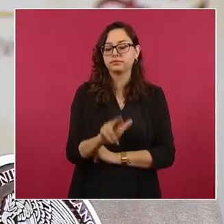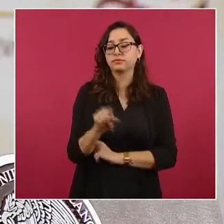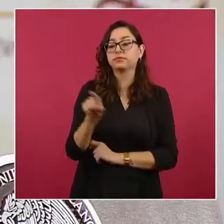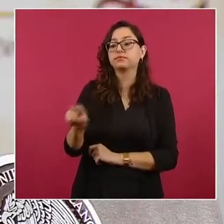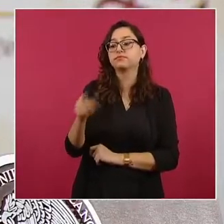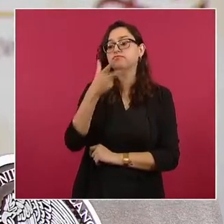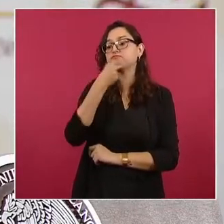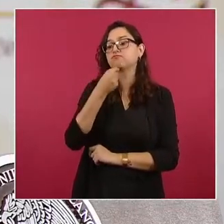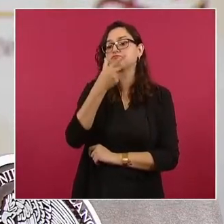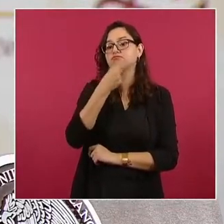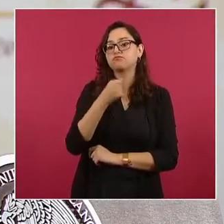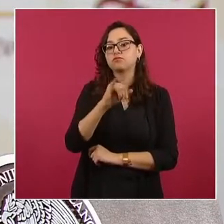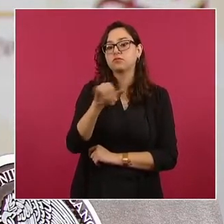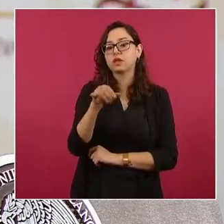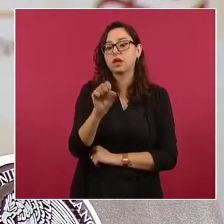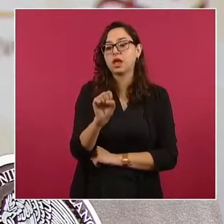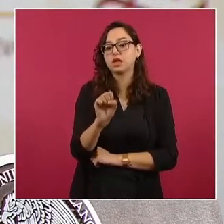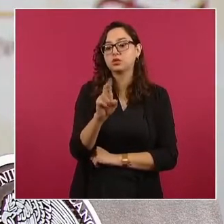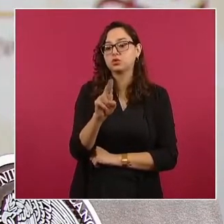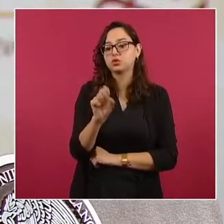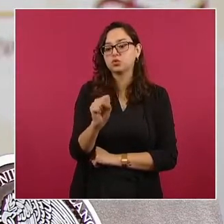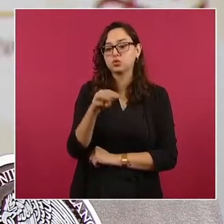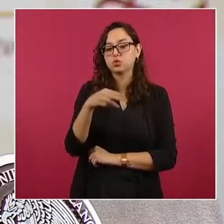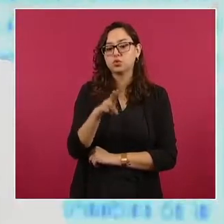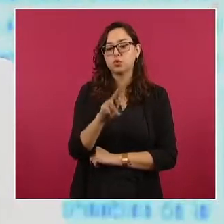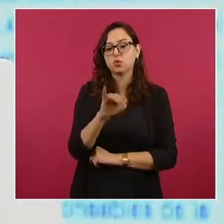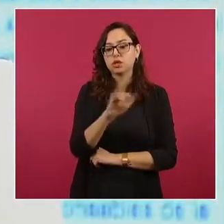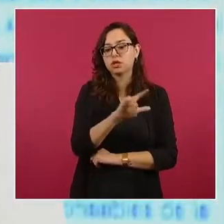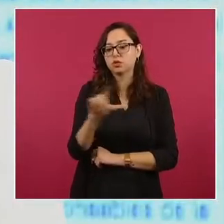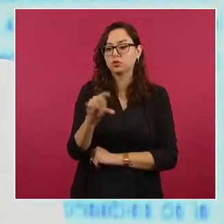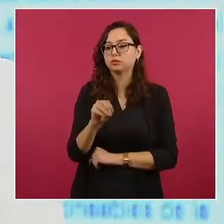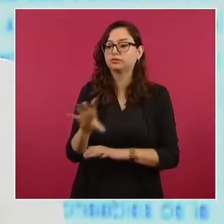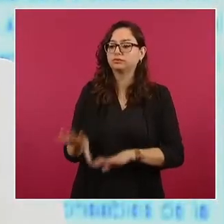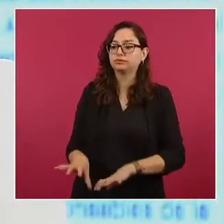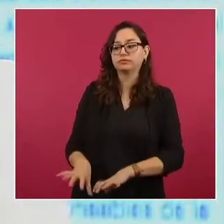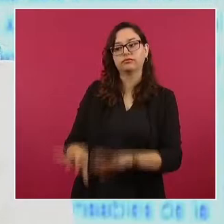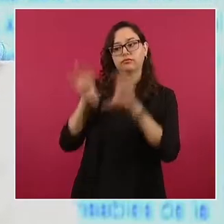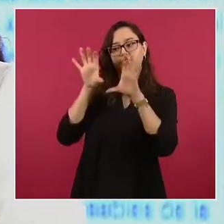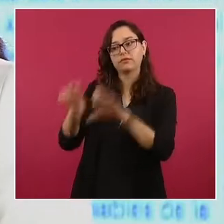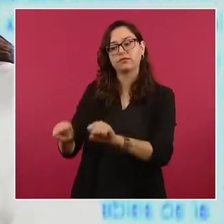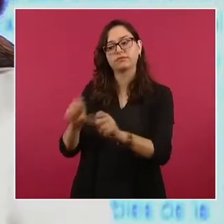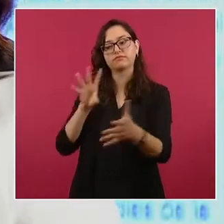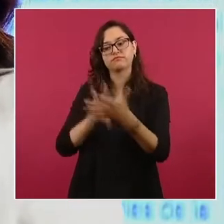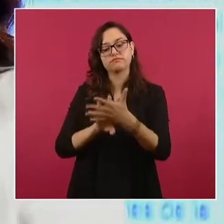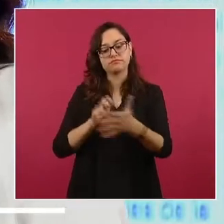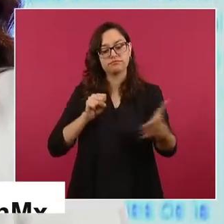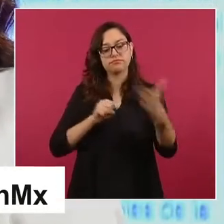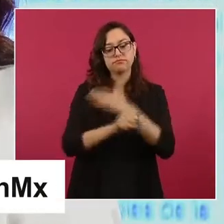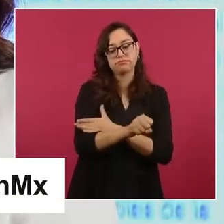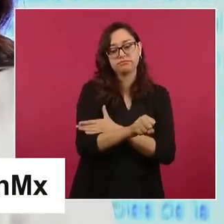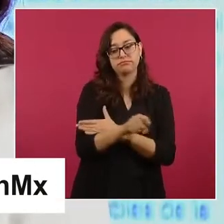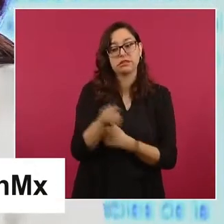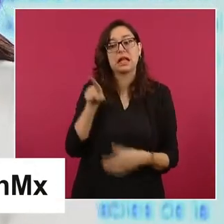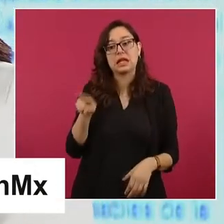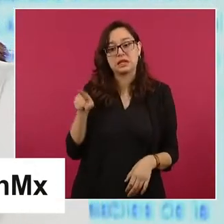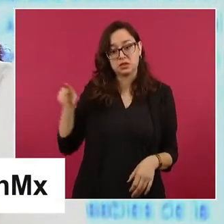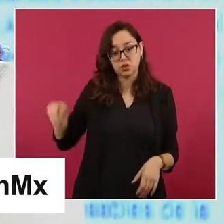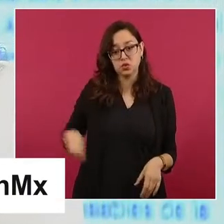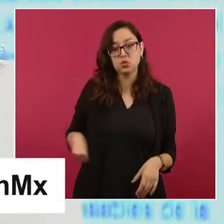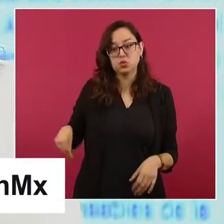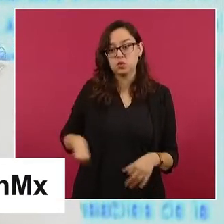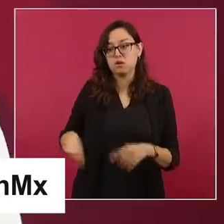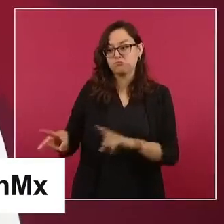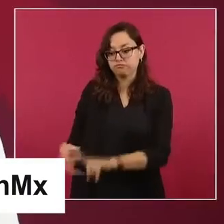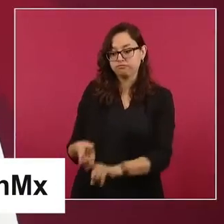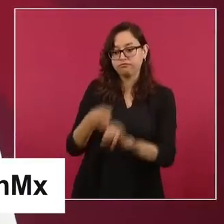República, Jesús Murillo Karam, acusado de desaparición forzada, tortura y contra la administración